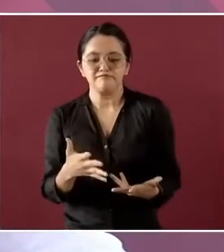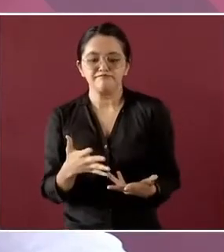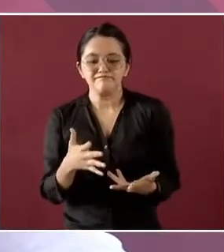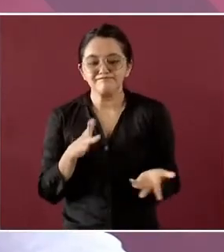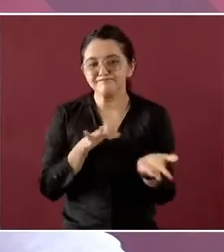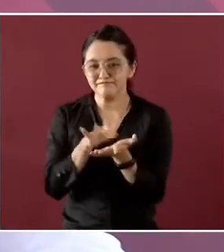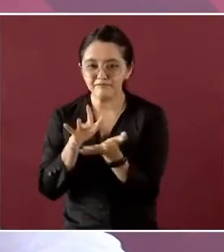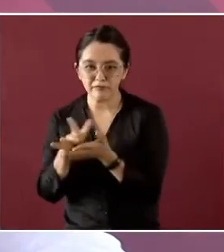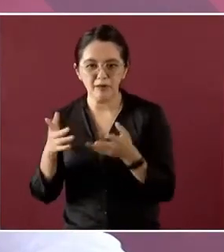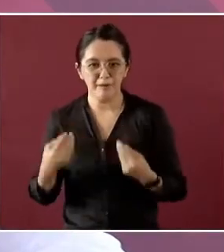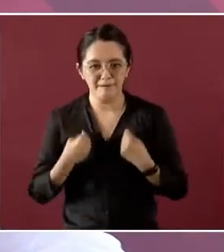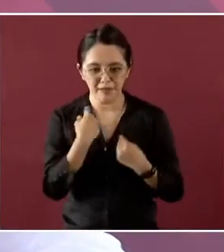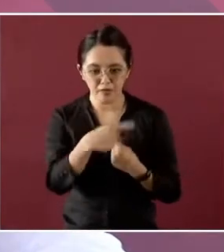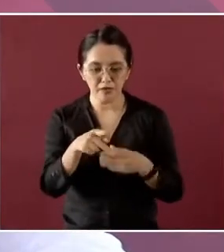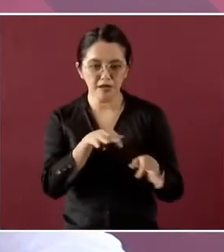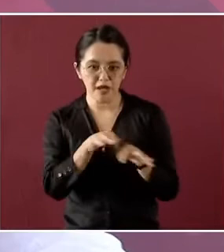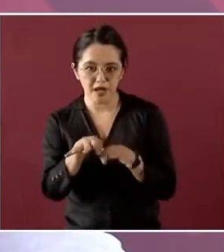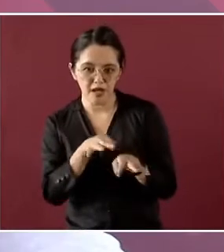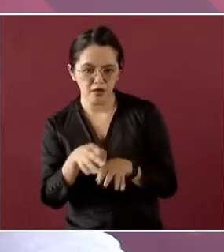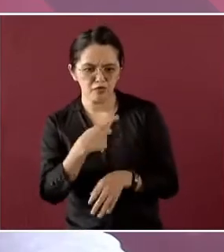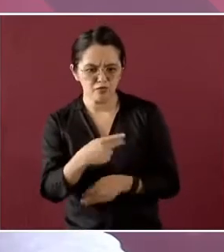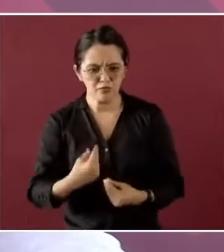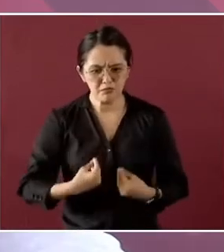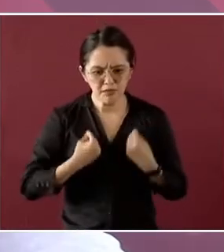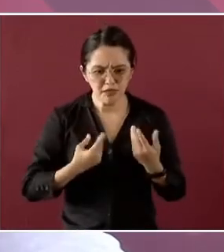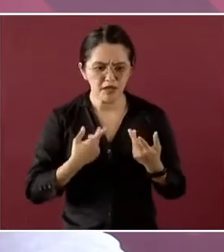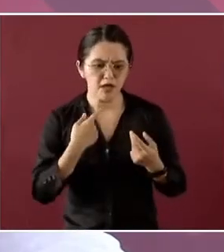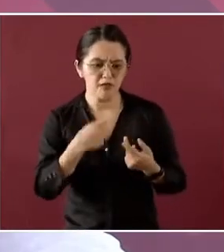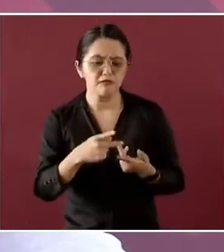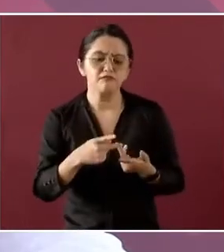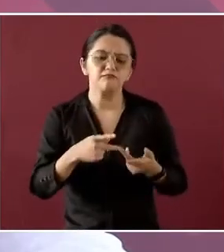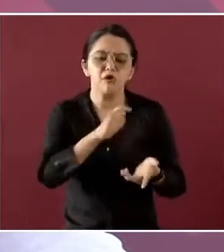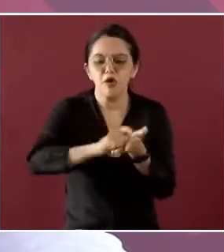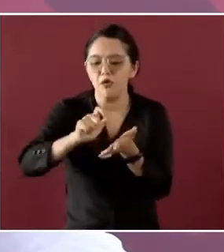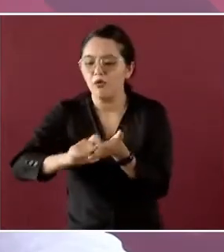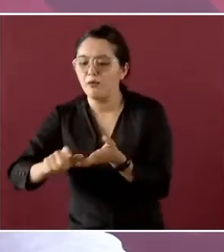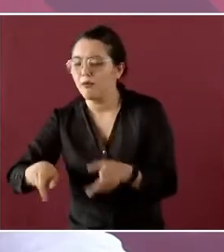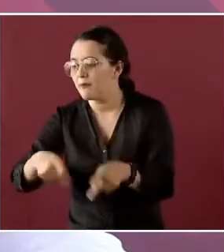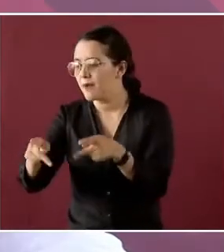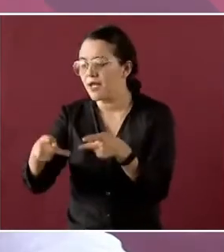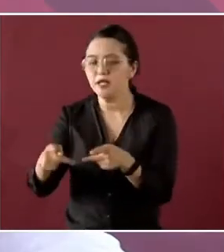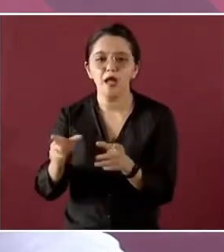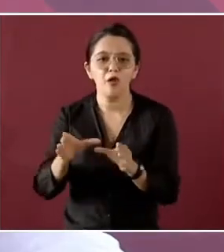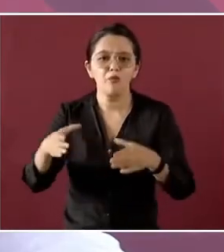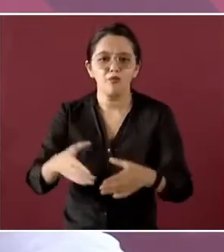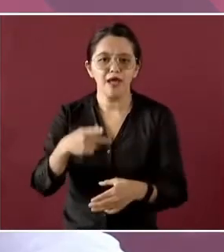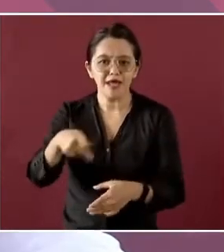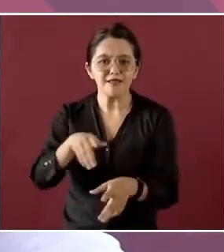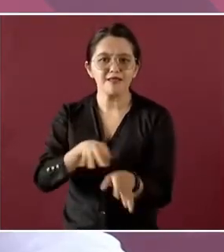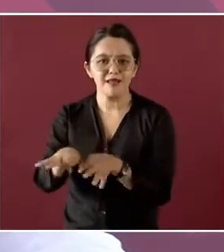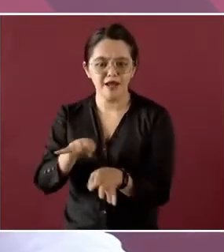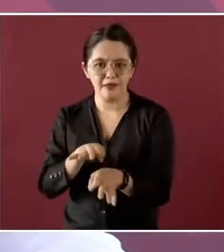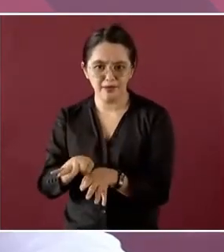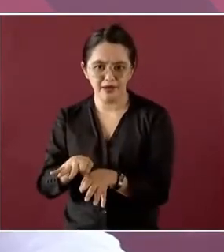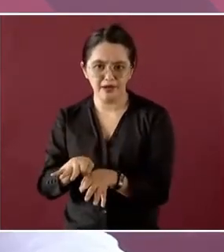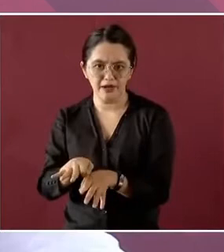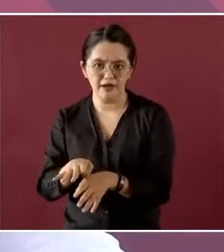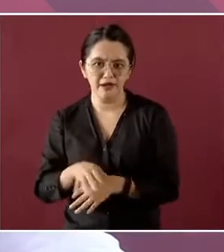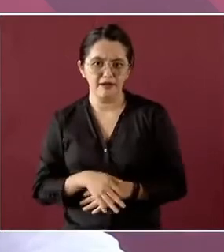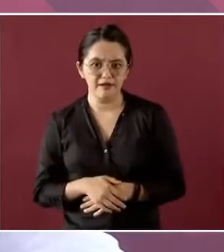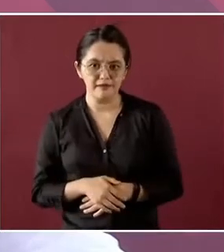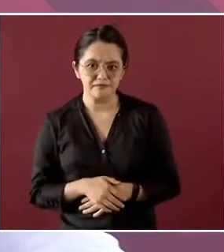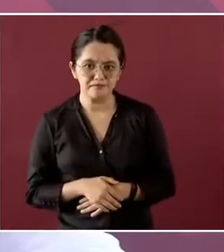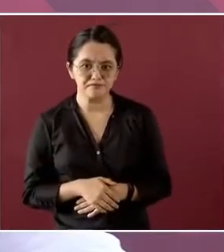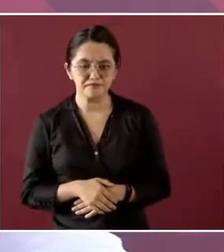la vida de nuestros colaboradores, clientes, proveedores y las comunidades en las que operamos. Un buen